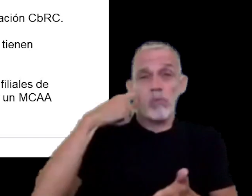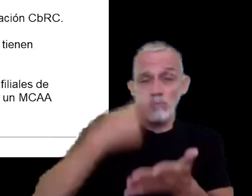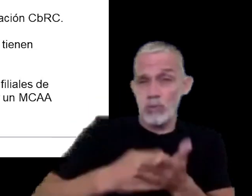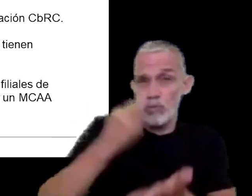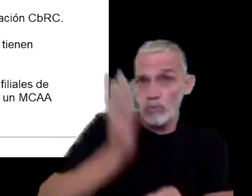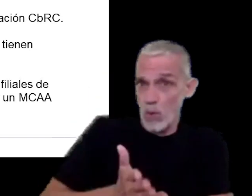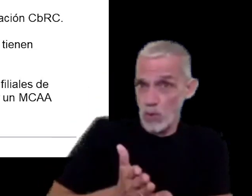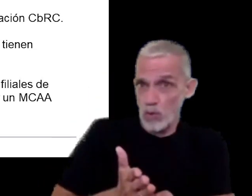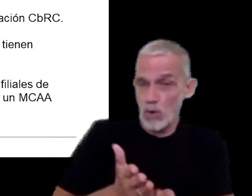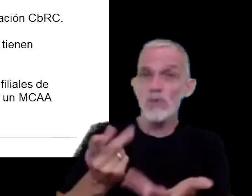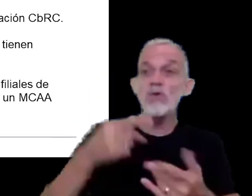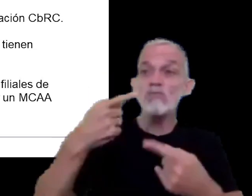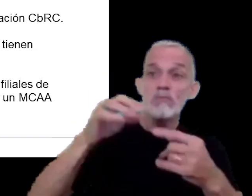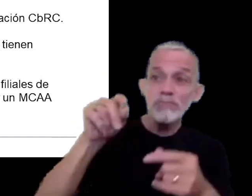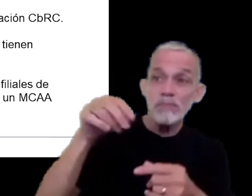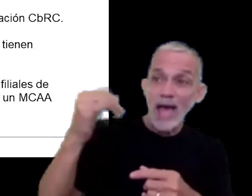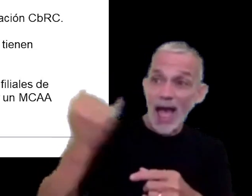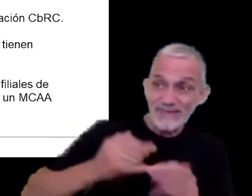en las notificaciones